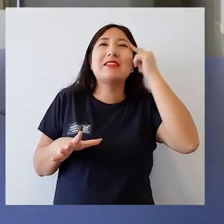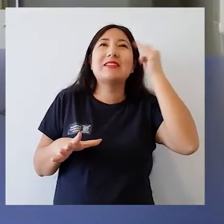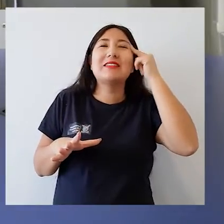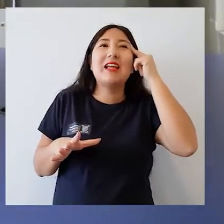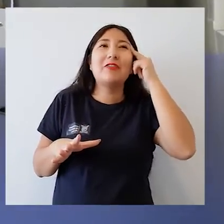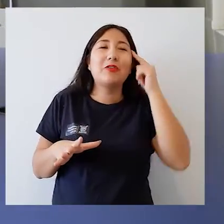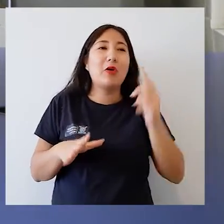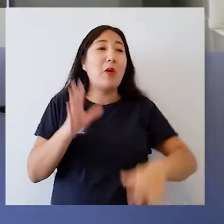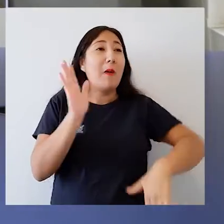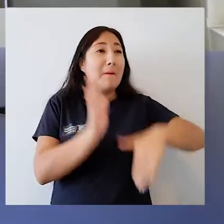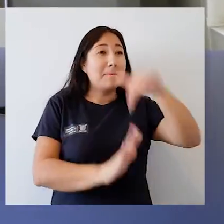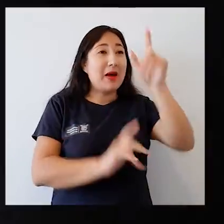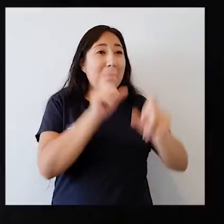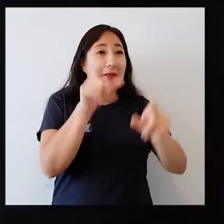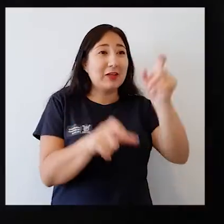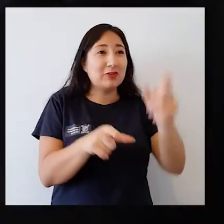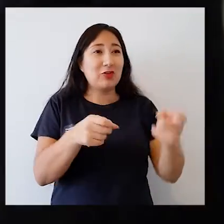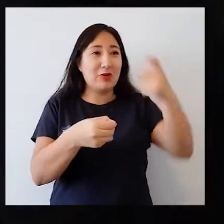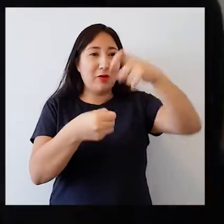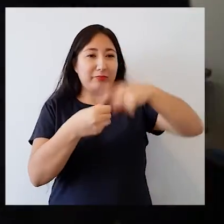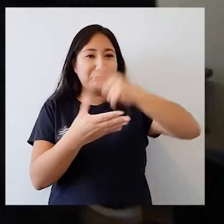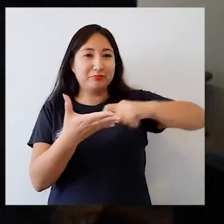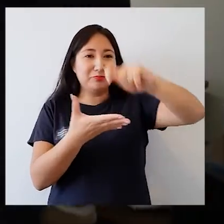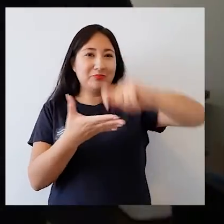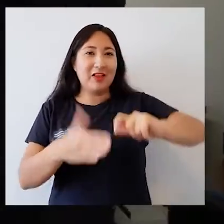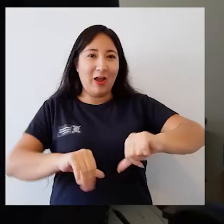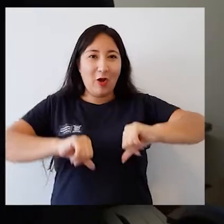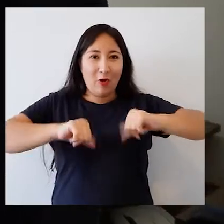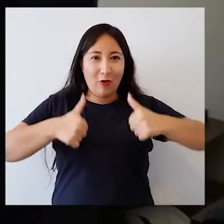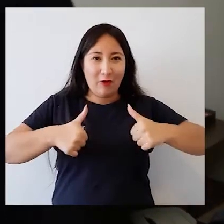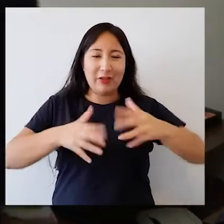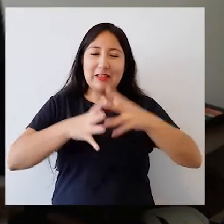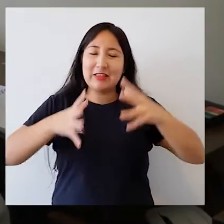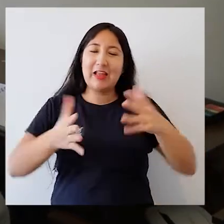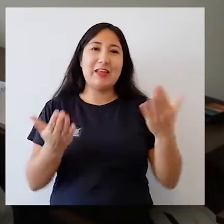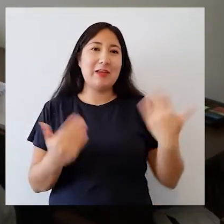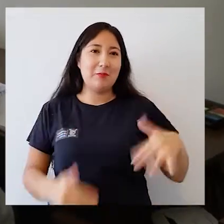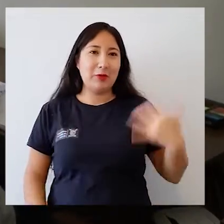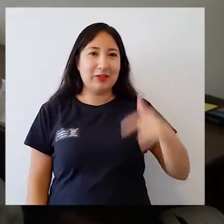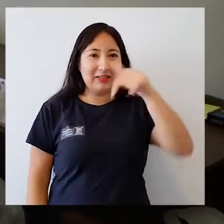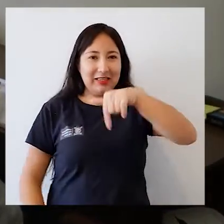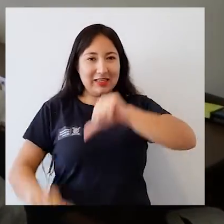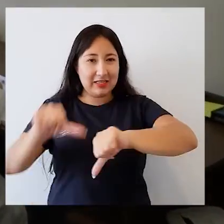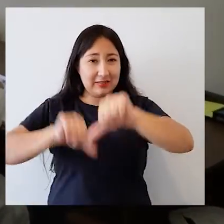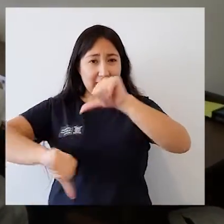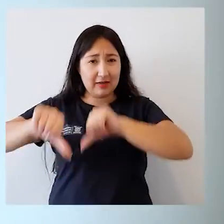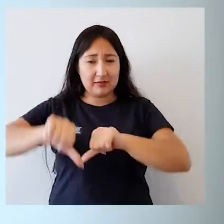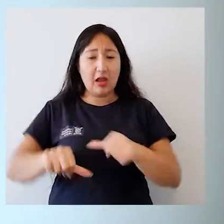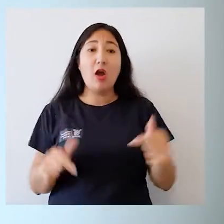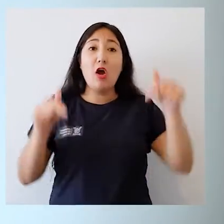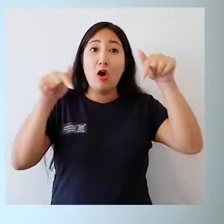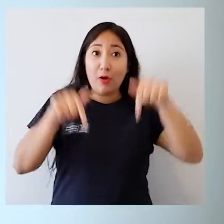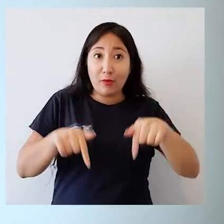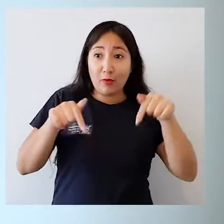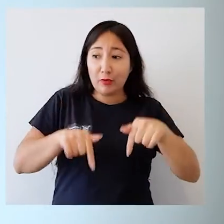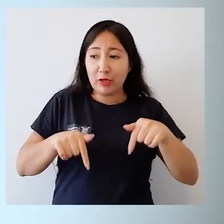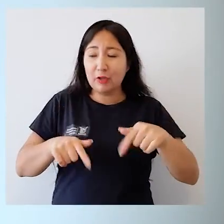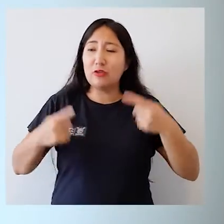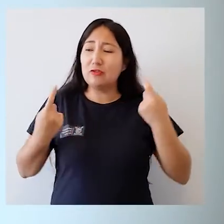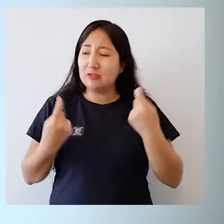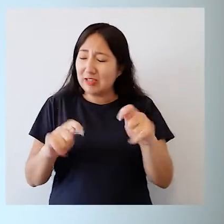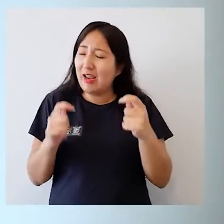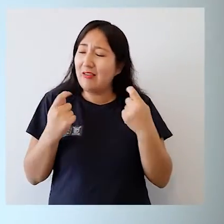contrataciones de gente joven que permitan la renovación académica tan necesaria en ciencia. Y nosotros con esto hoy día estamos